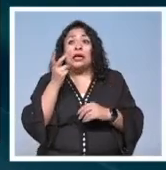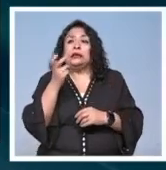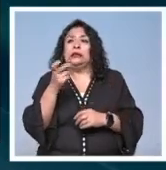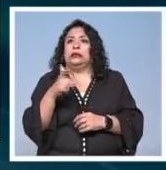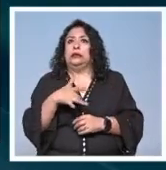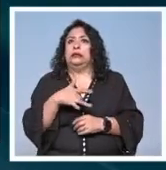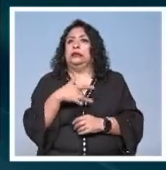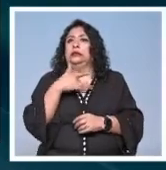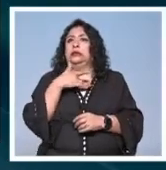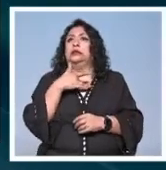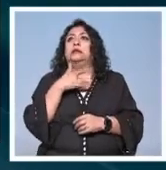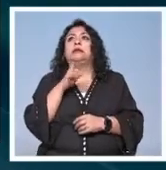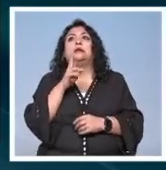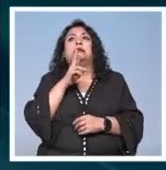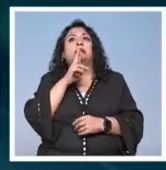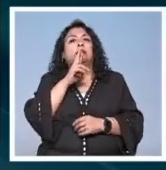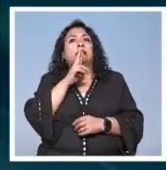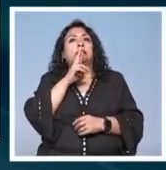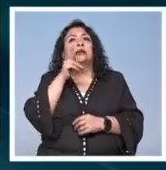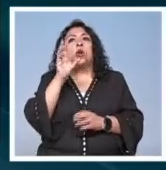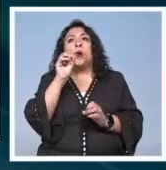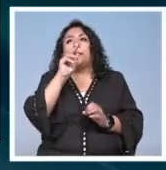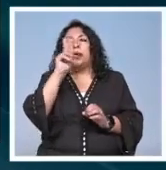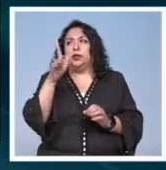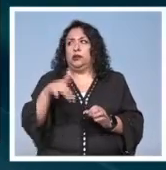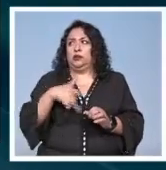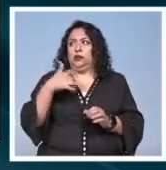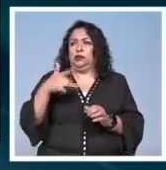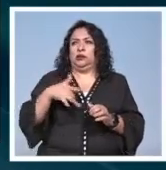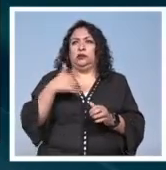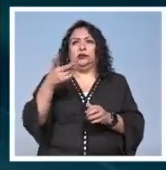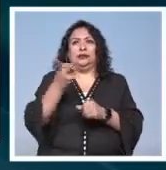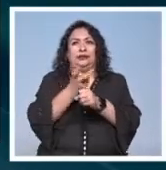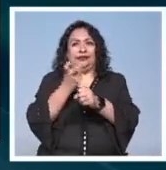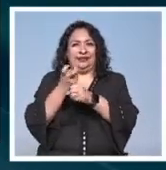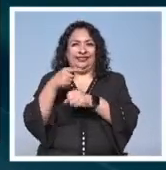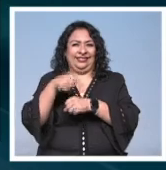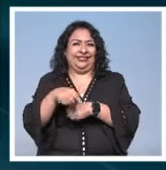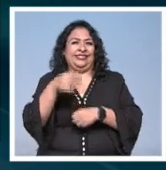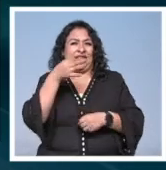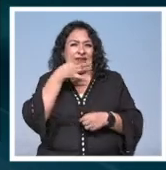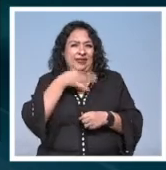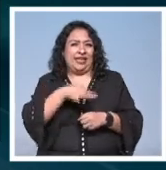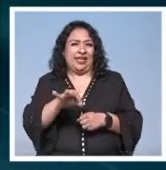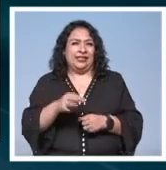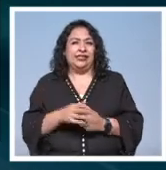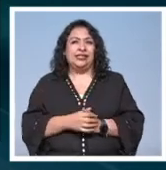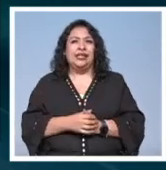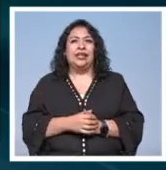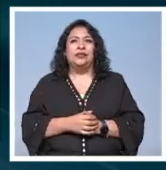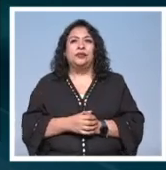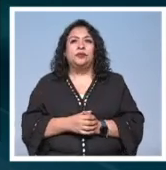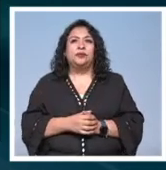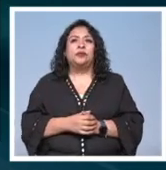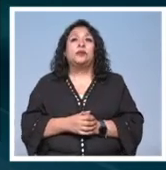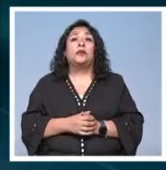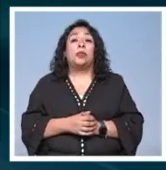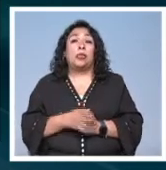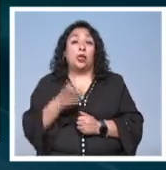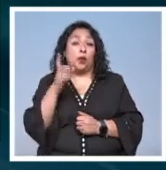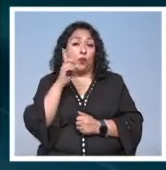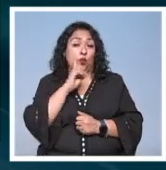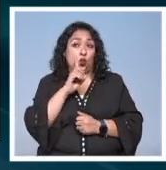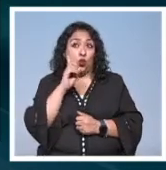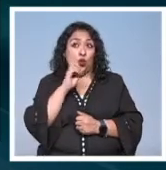provocará las mejores y peores reacciones de los invitados a esta fiesta. Es una